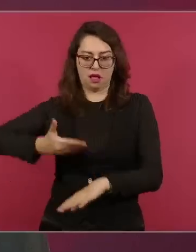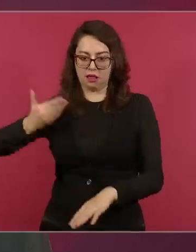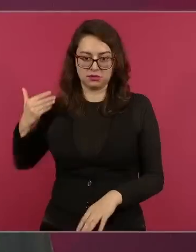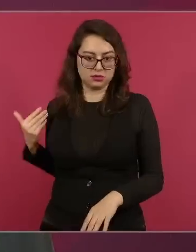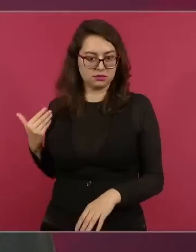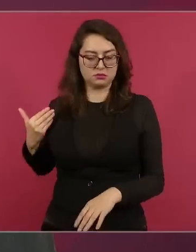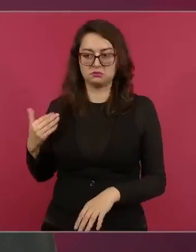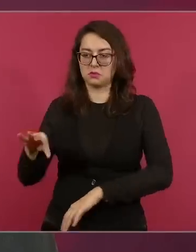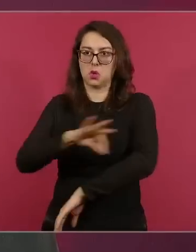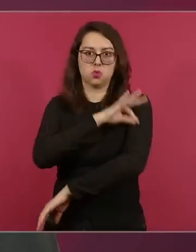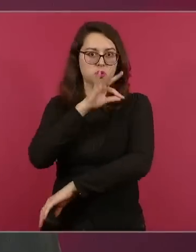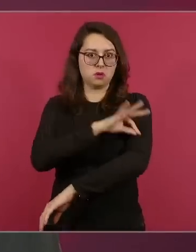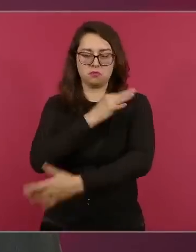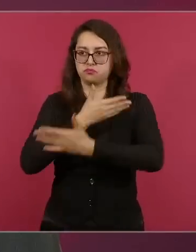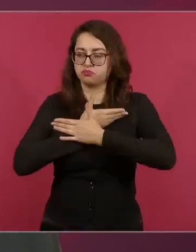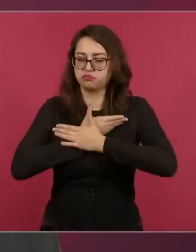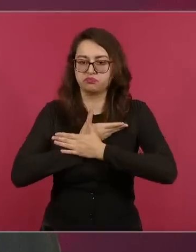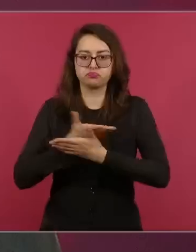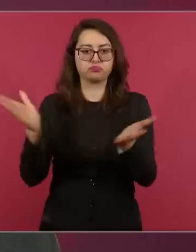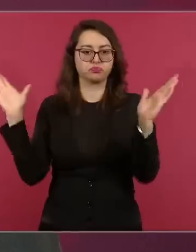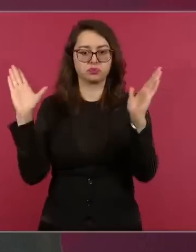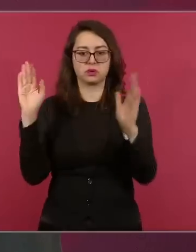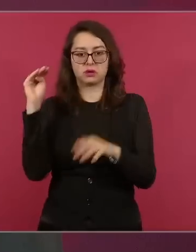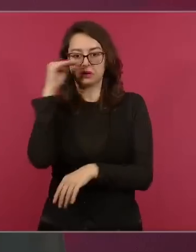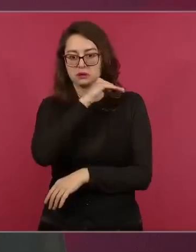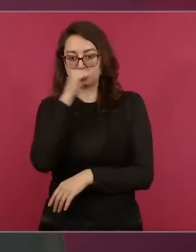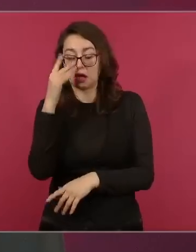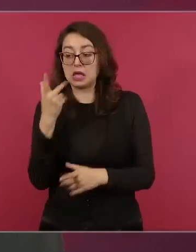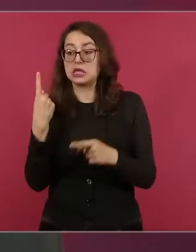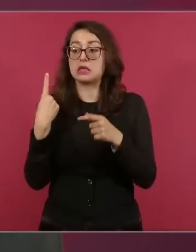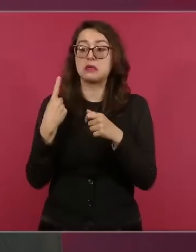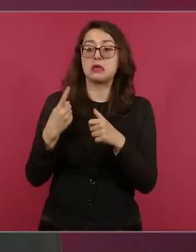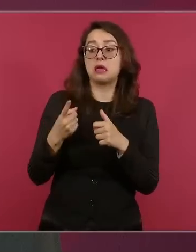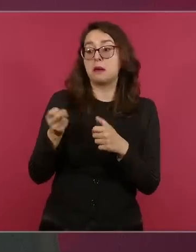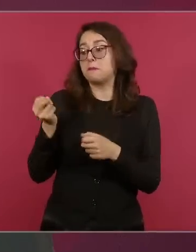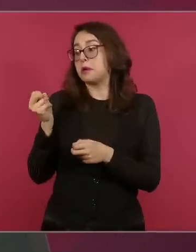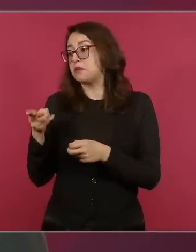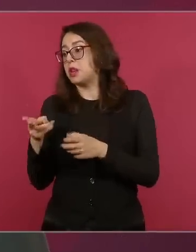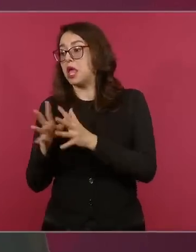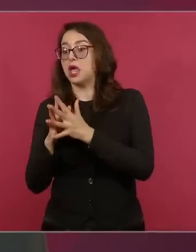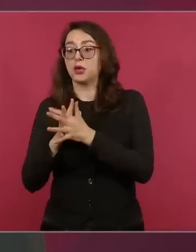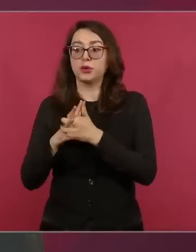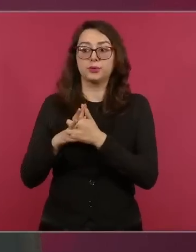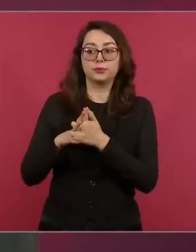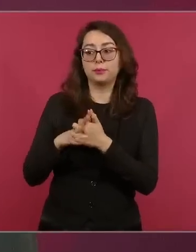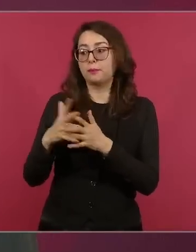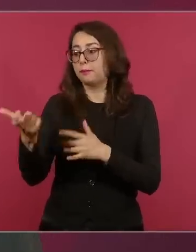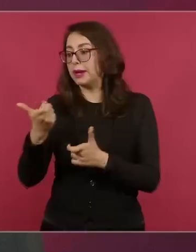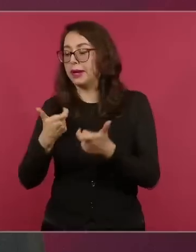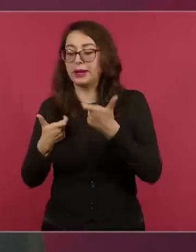sin privilegios para todos